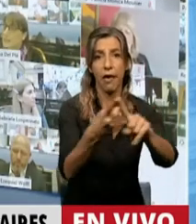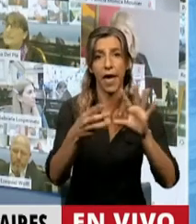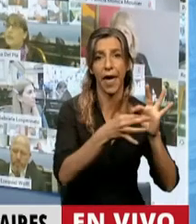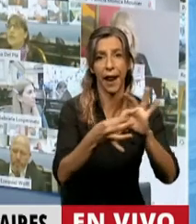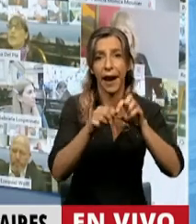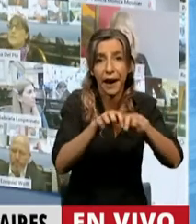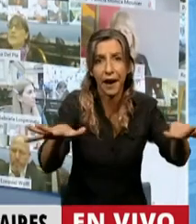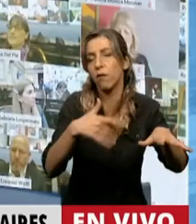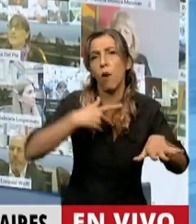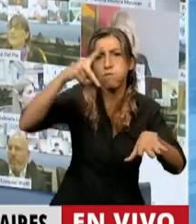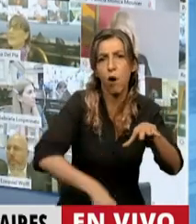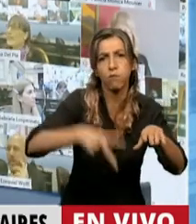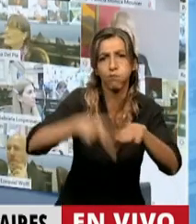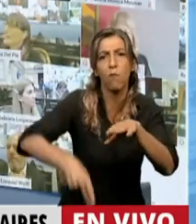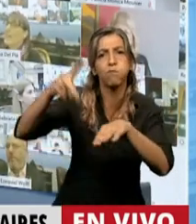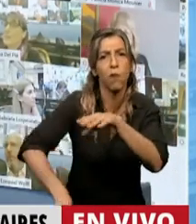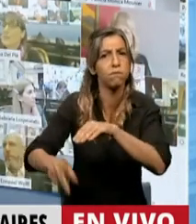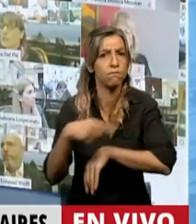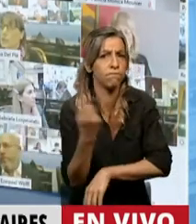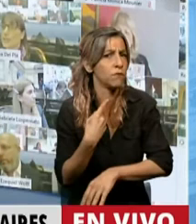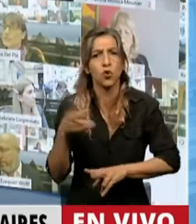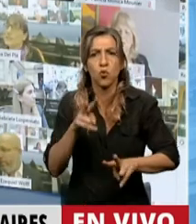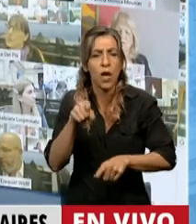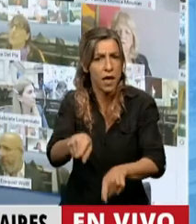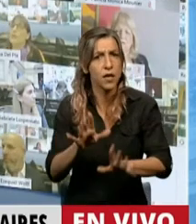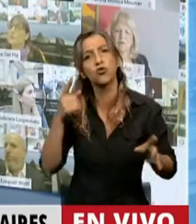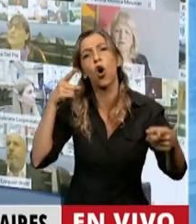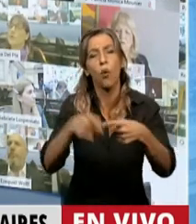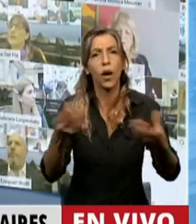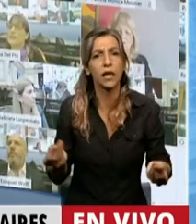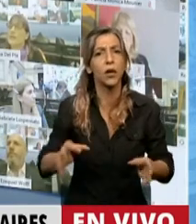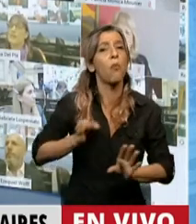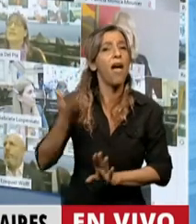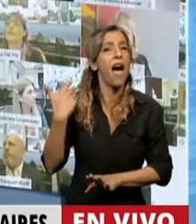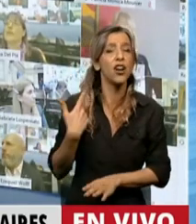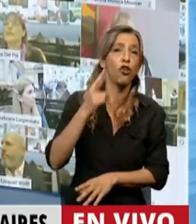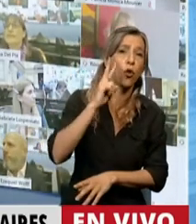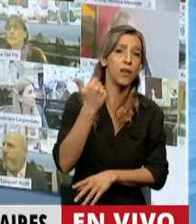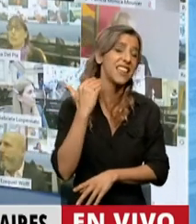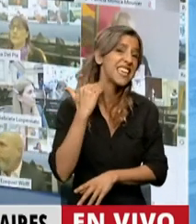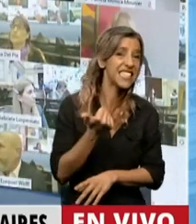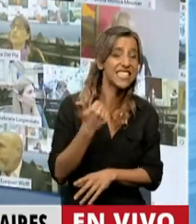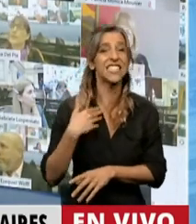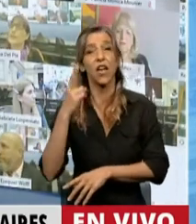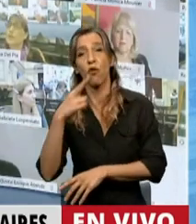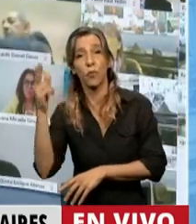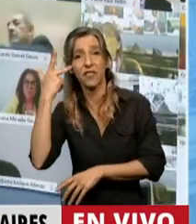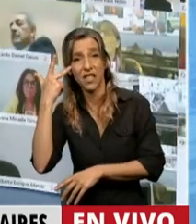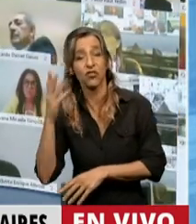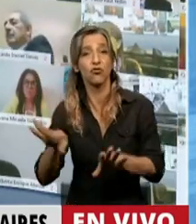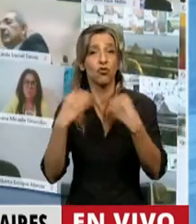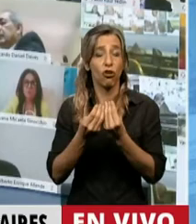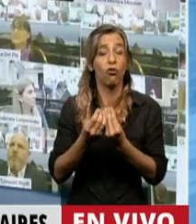vez que se rescatan a las personas, por ejemplo, se informa que entre 2016 y 2018 se rescataron 2.797